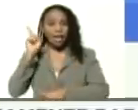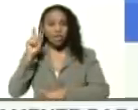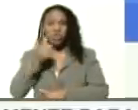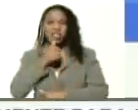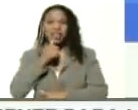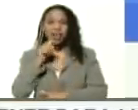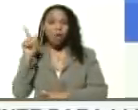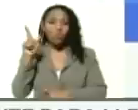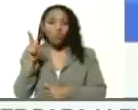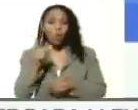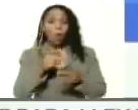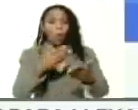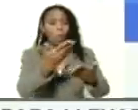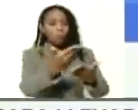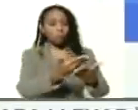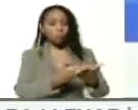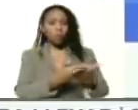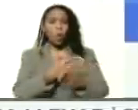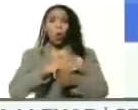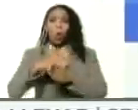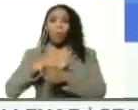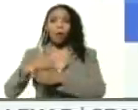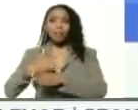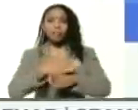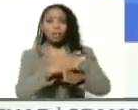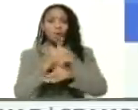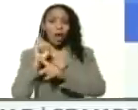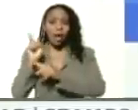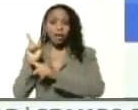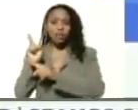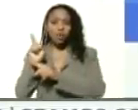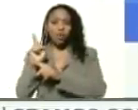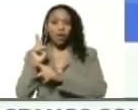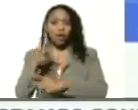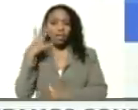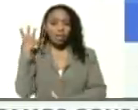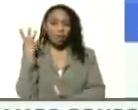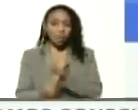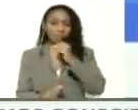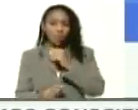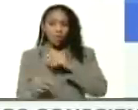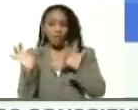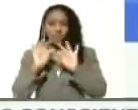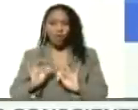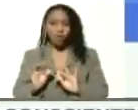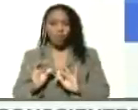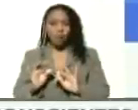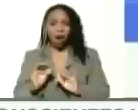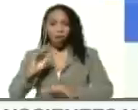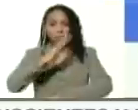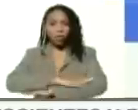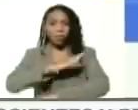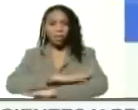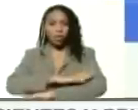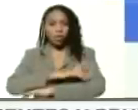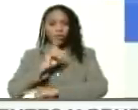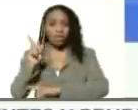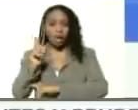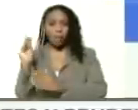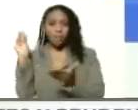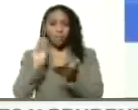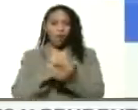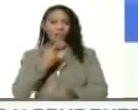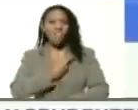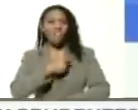en un guión compartido y en el intento de un insólito y descarado ejercicio de instalación de falsos